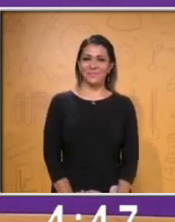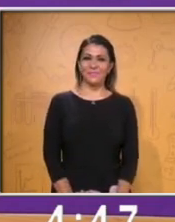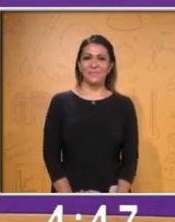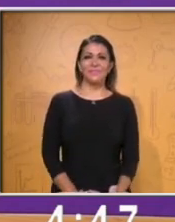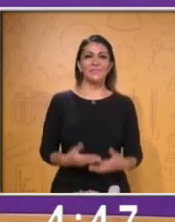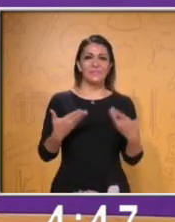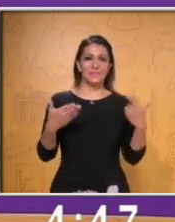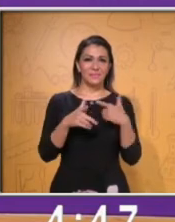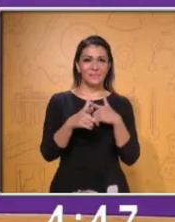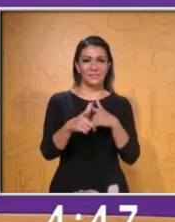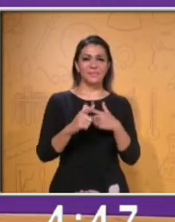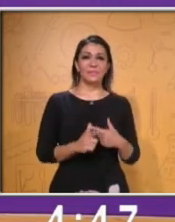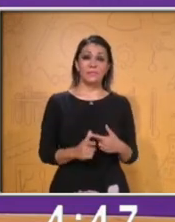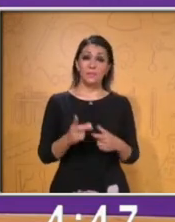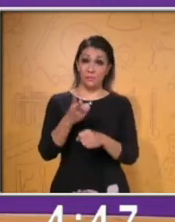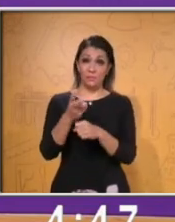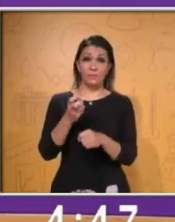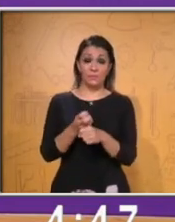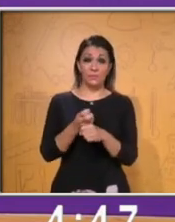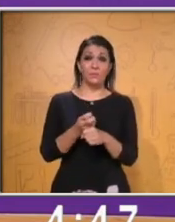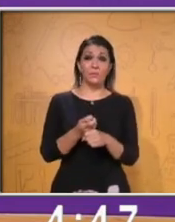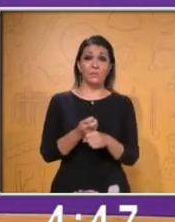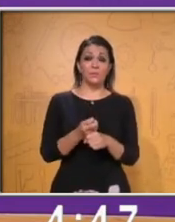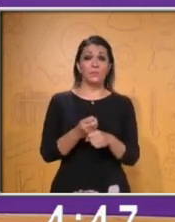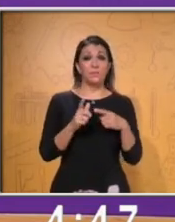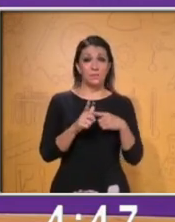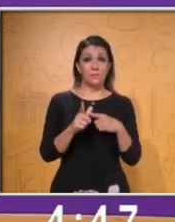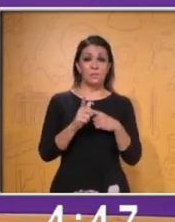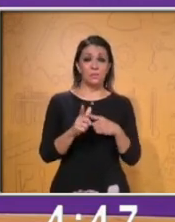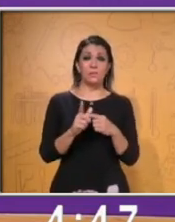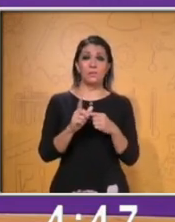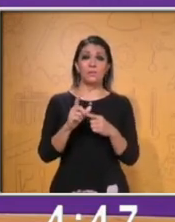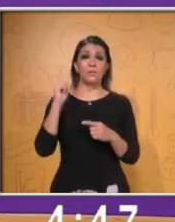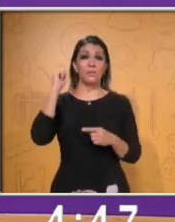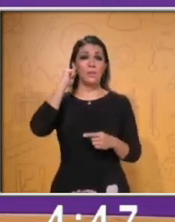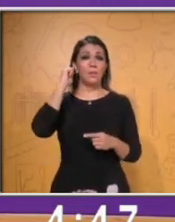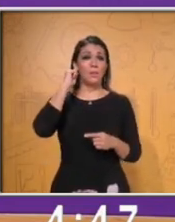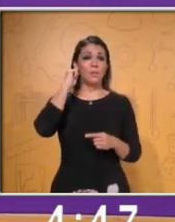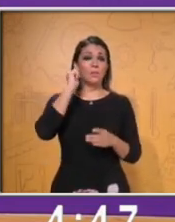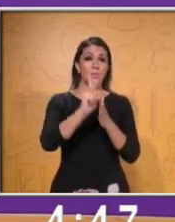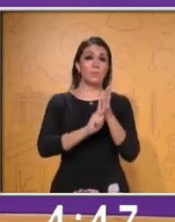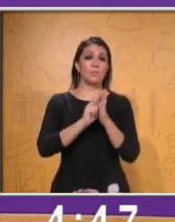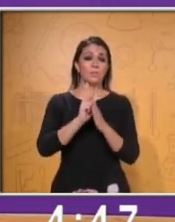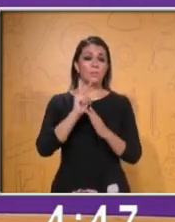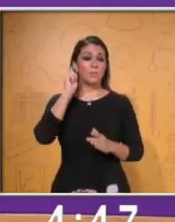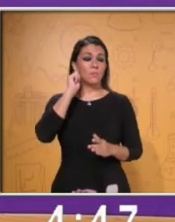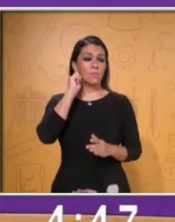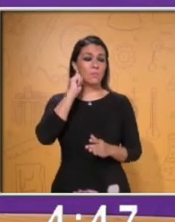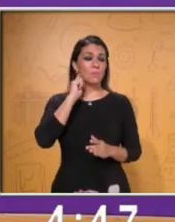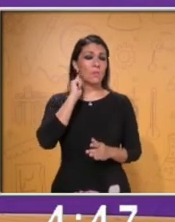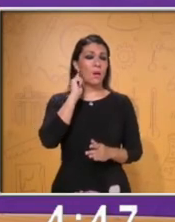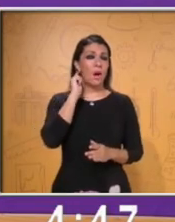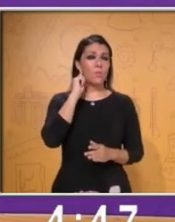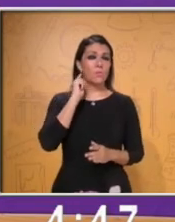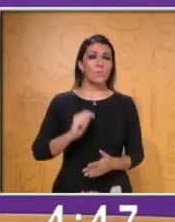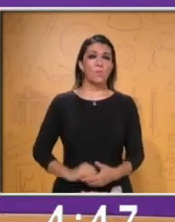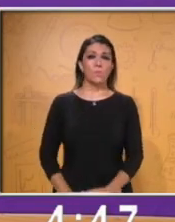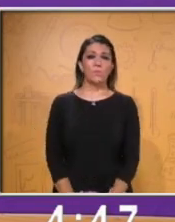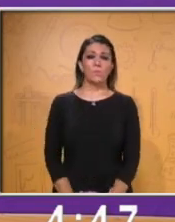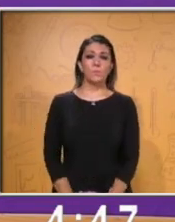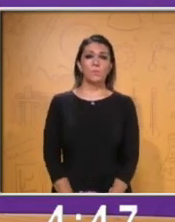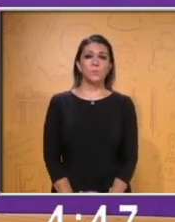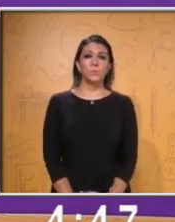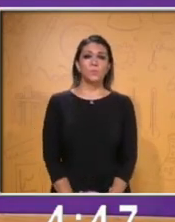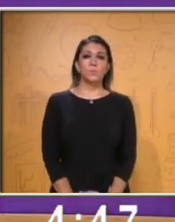Continuamos. Te invito a que continuemos escuchando el audio del profesor Steven Sutherland. Signos y vibraciones continúan.